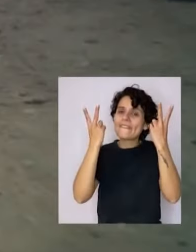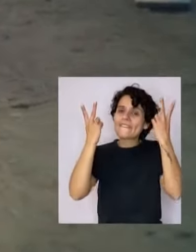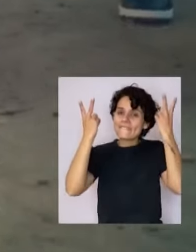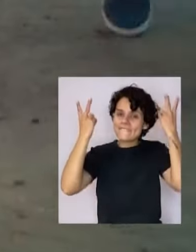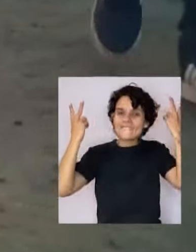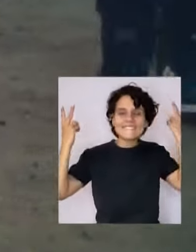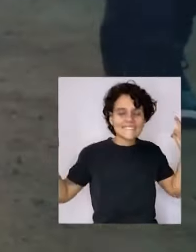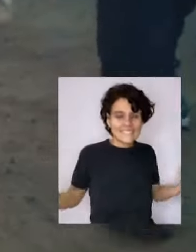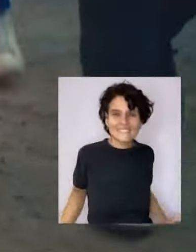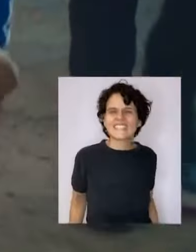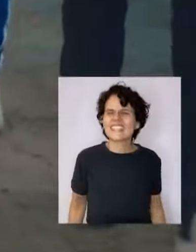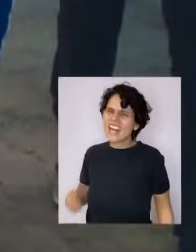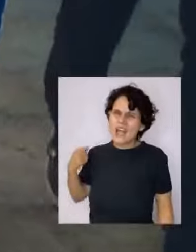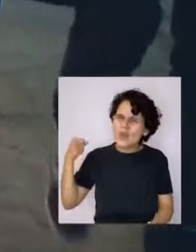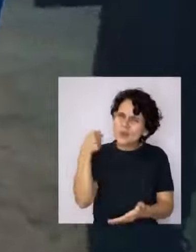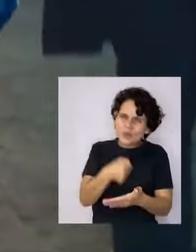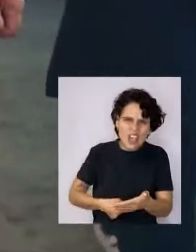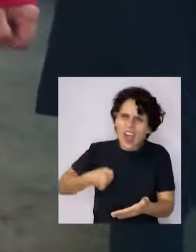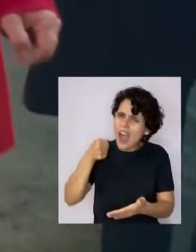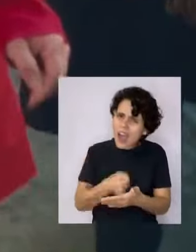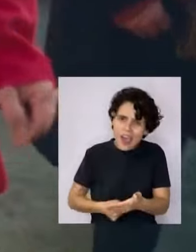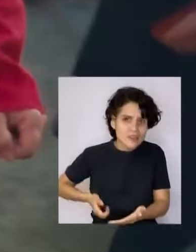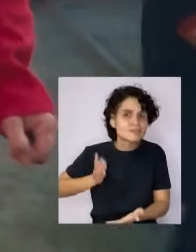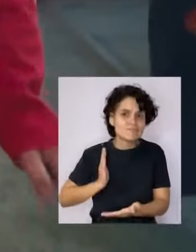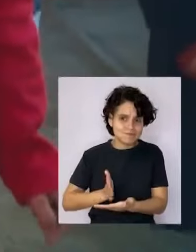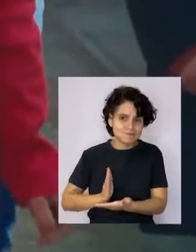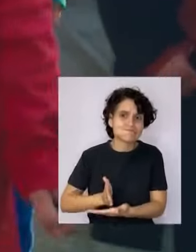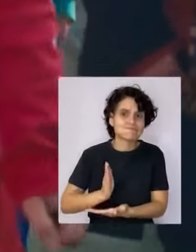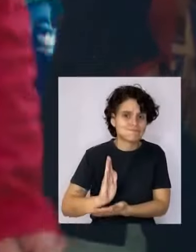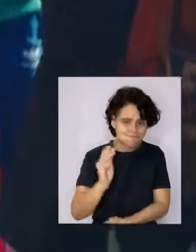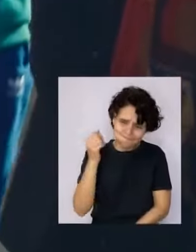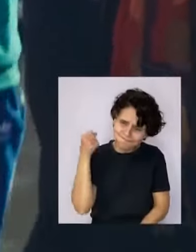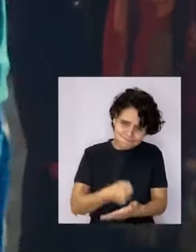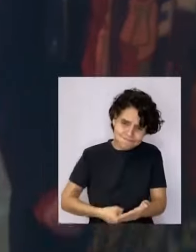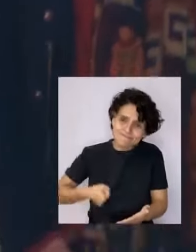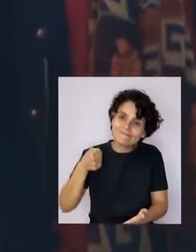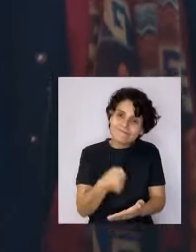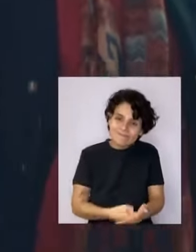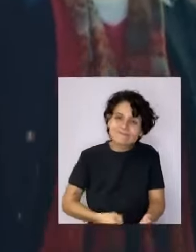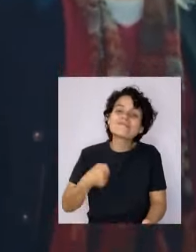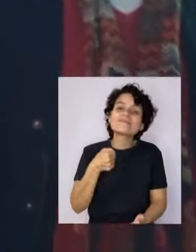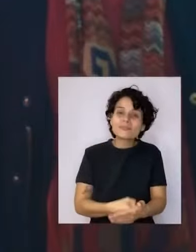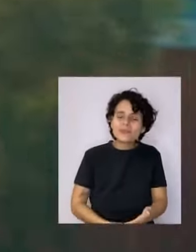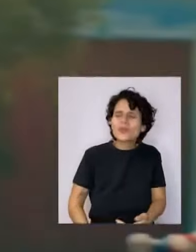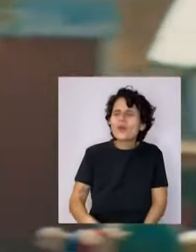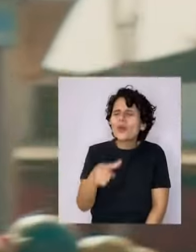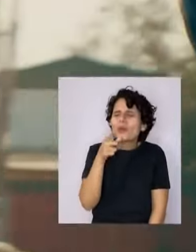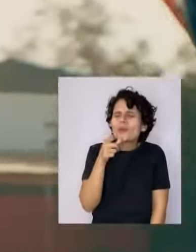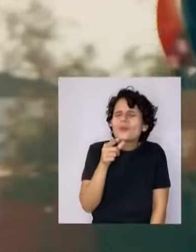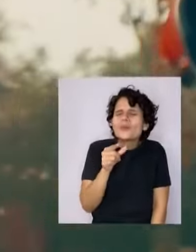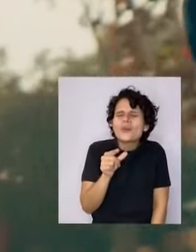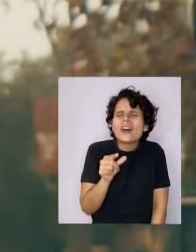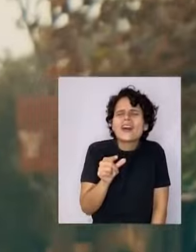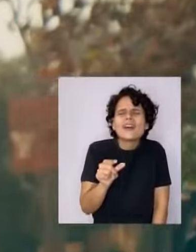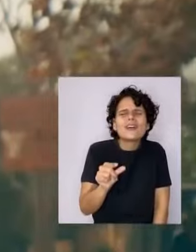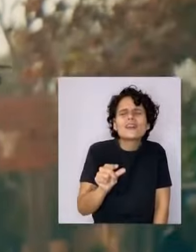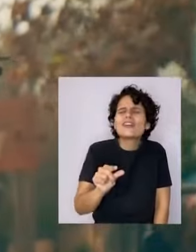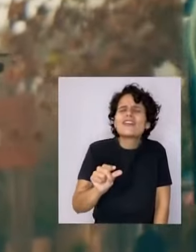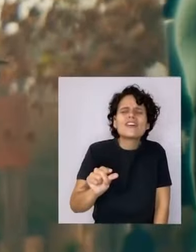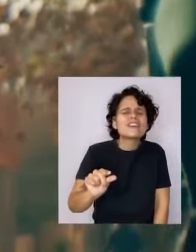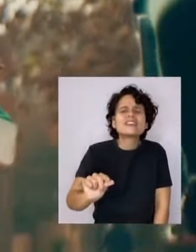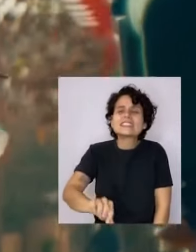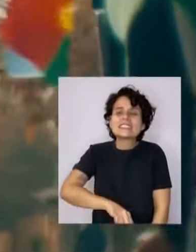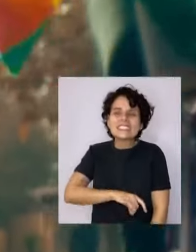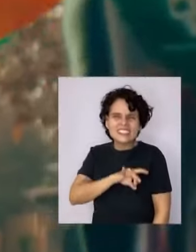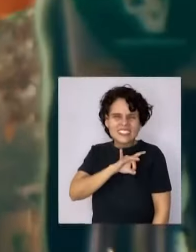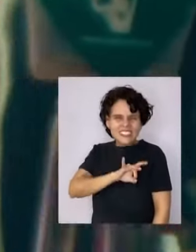y sin necesidad de luchar, sabemos lo que es vivir,